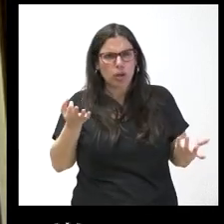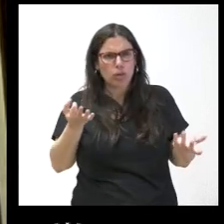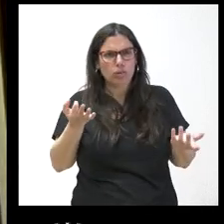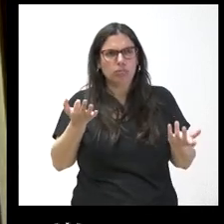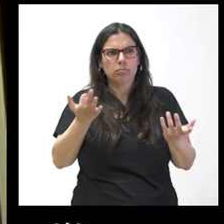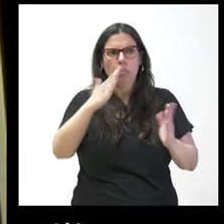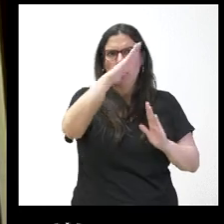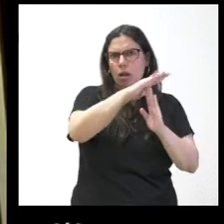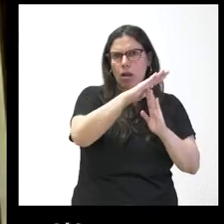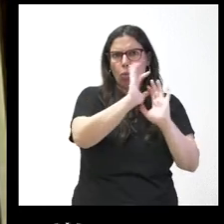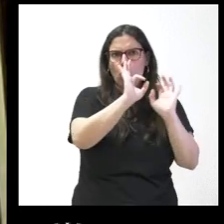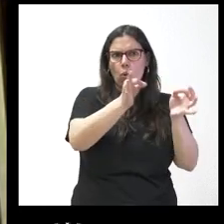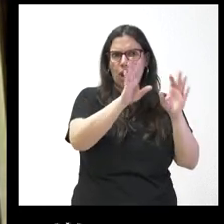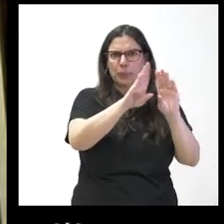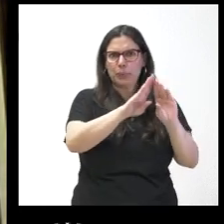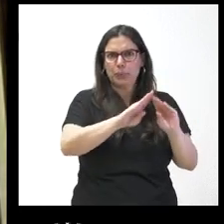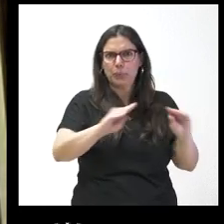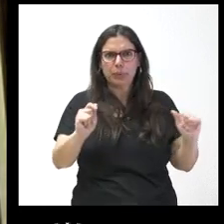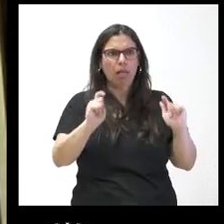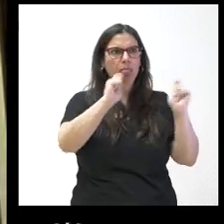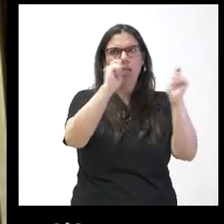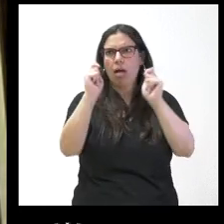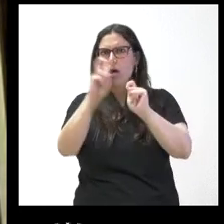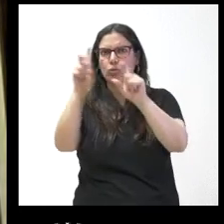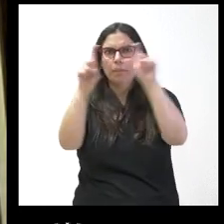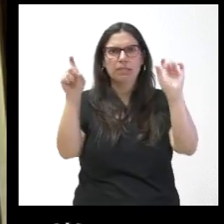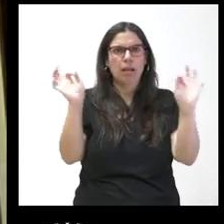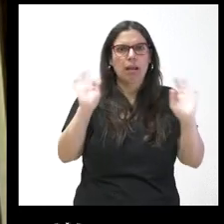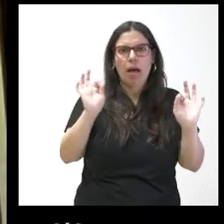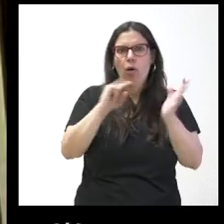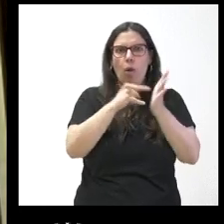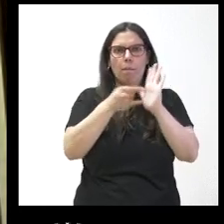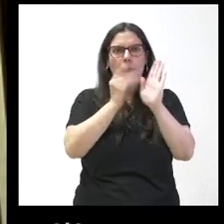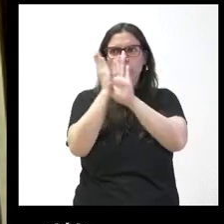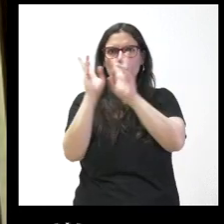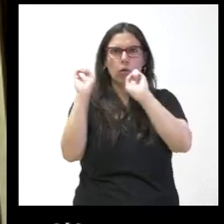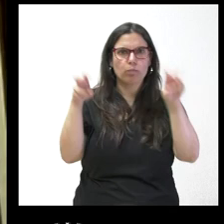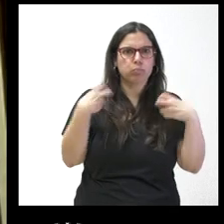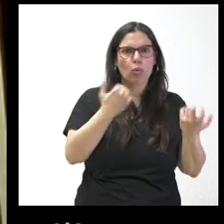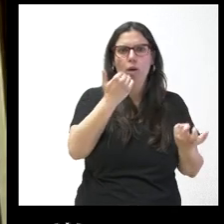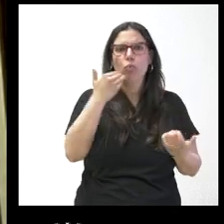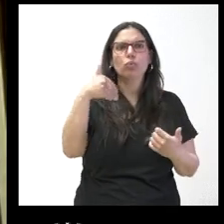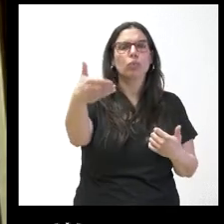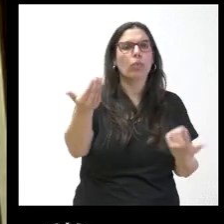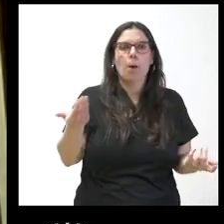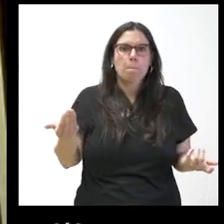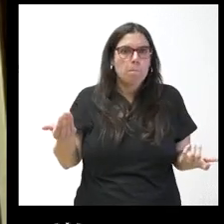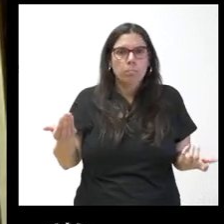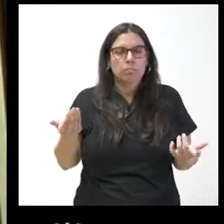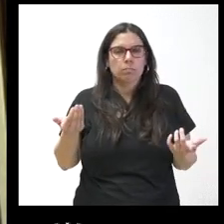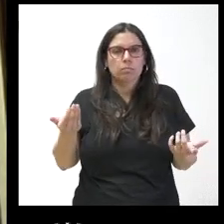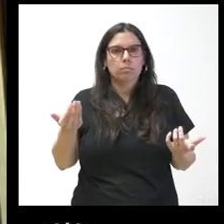no haya un proceso de readjudicación de esos trabajos y una planificación por lo tanto para saber cuándo van a poder comenzar